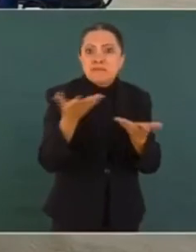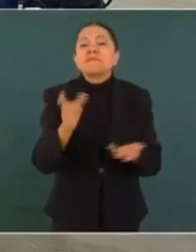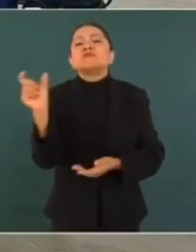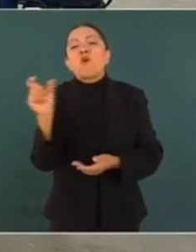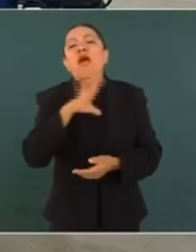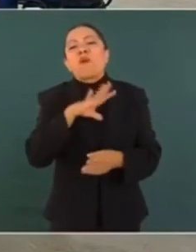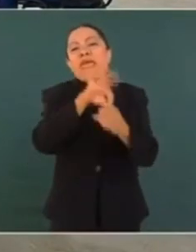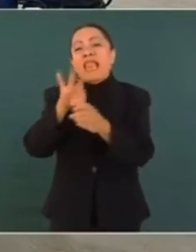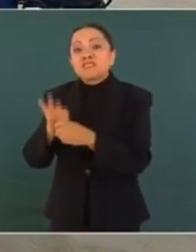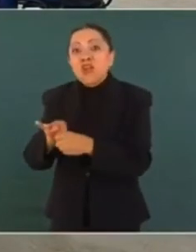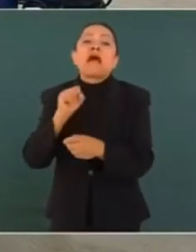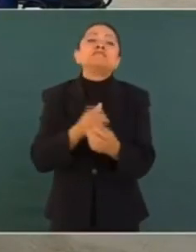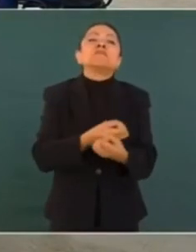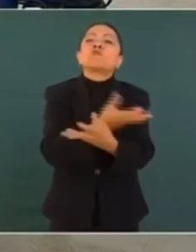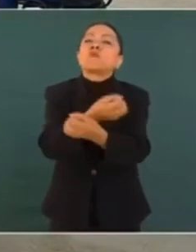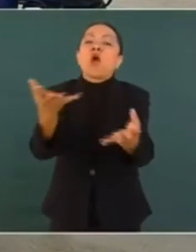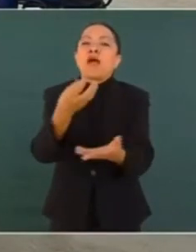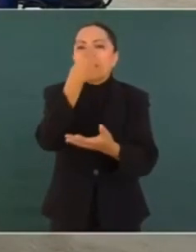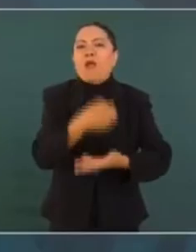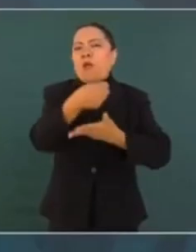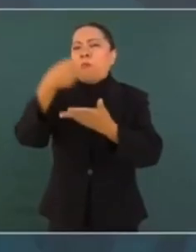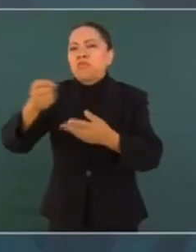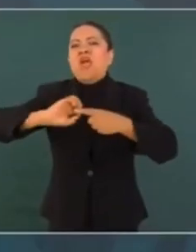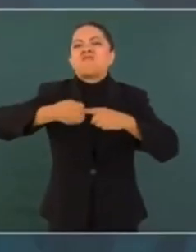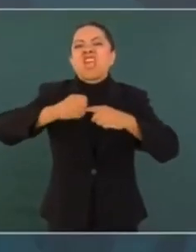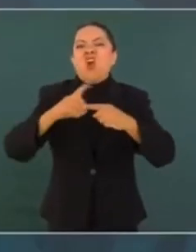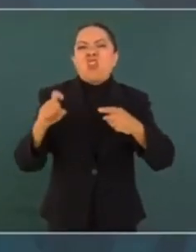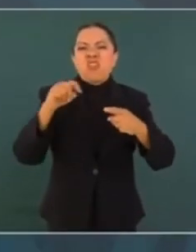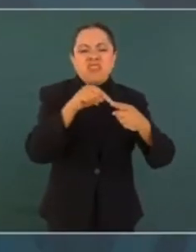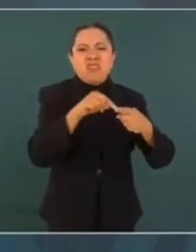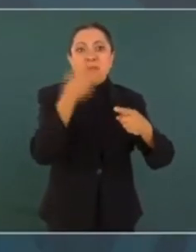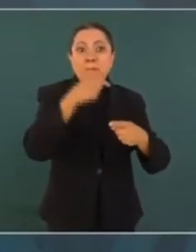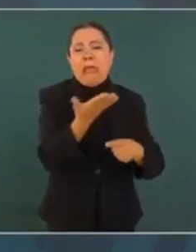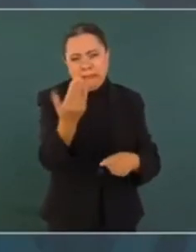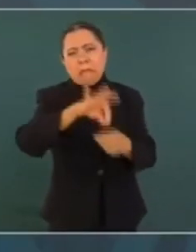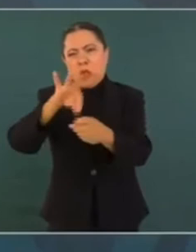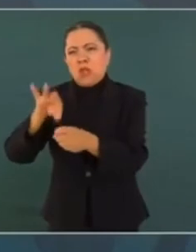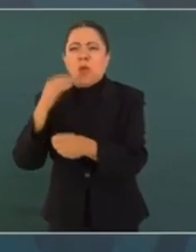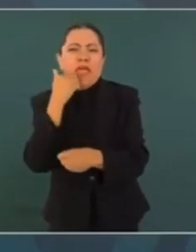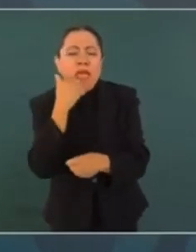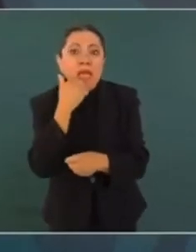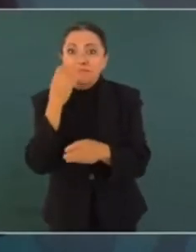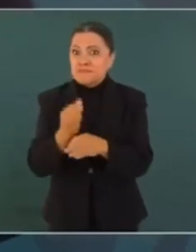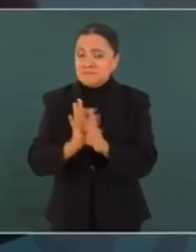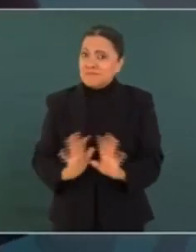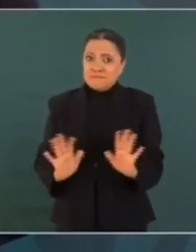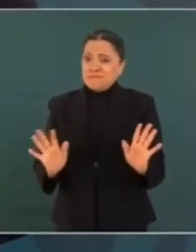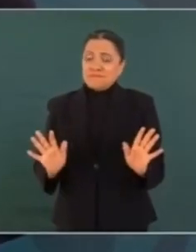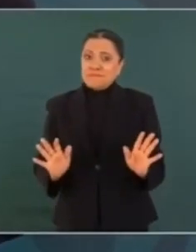elecciones, era cuando repartían despensas, frijol con gorgojo para obtener los votos. Ahora no es así.